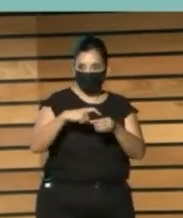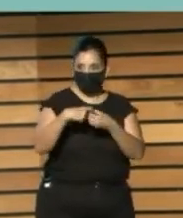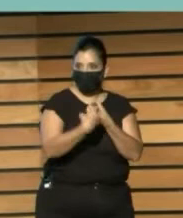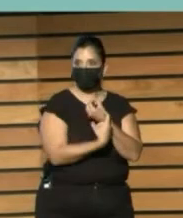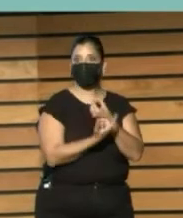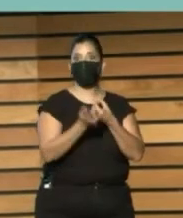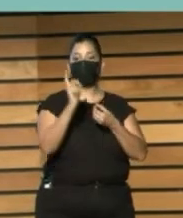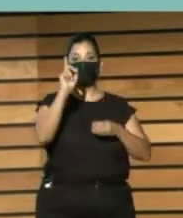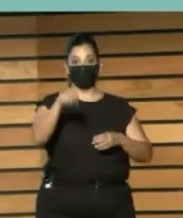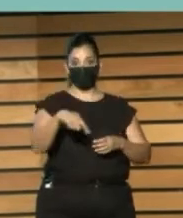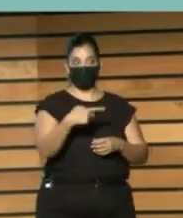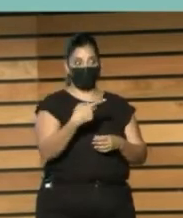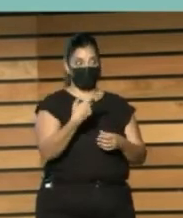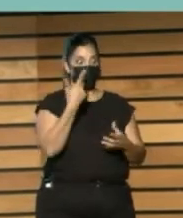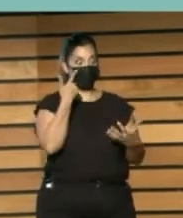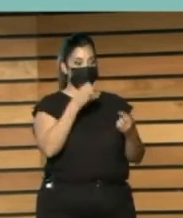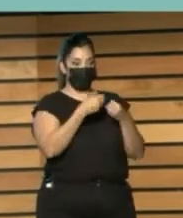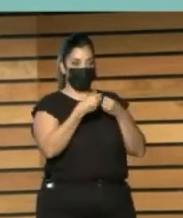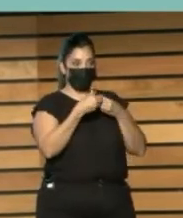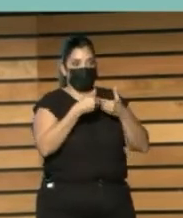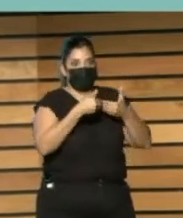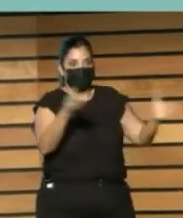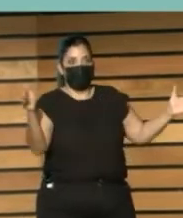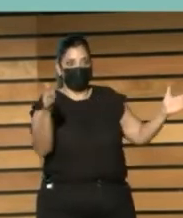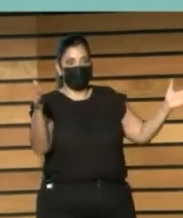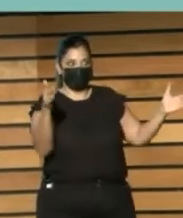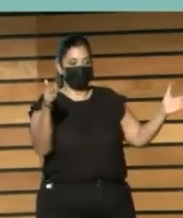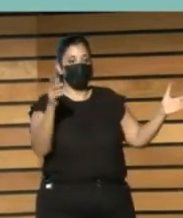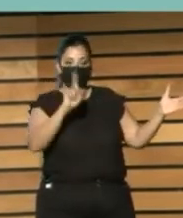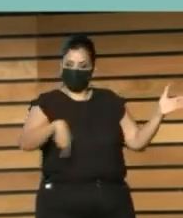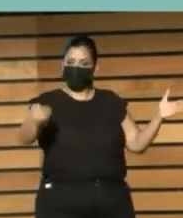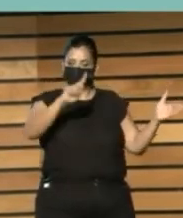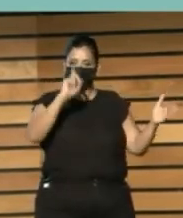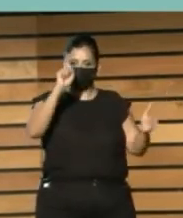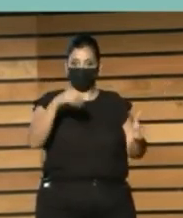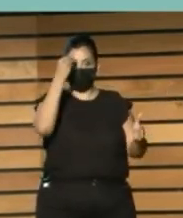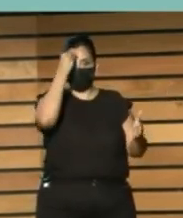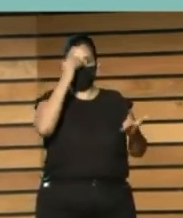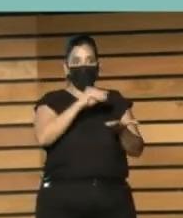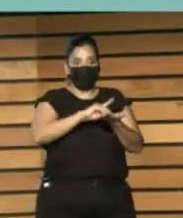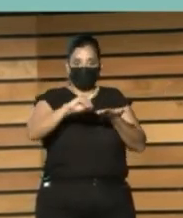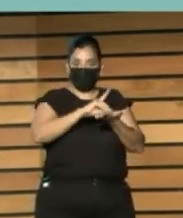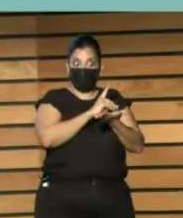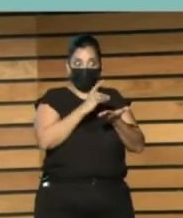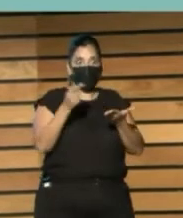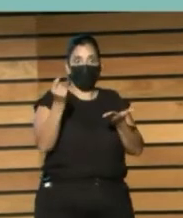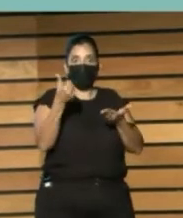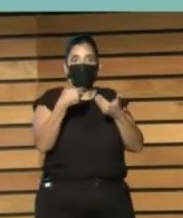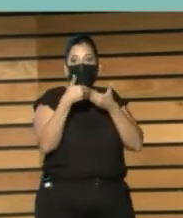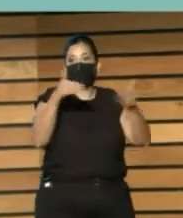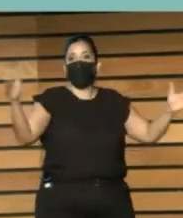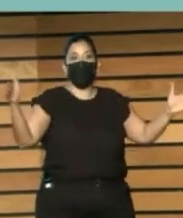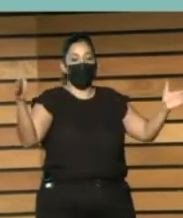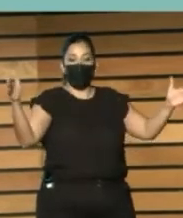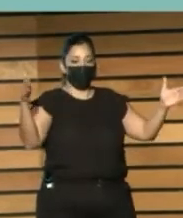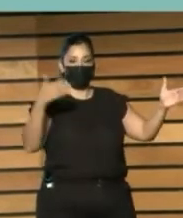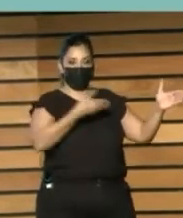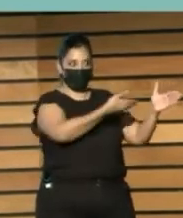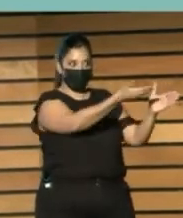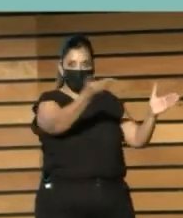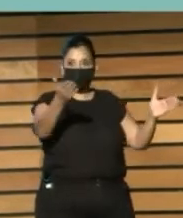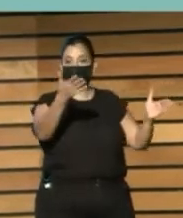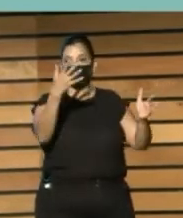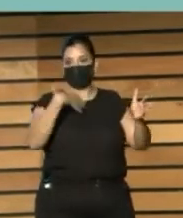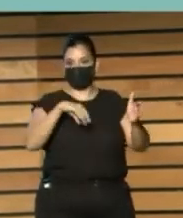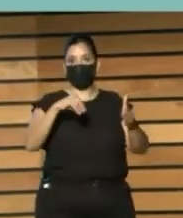Y eso era Lo que creíamos Que nos iba a aportar La digitalización Porque pensábamos Que esto reduciría El umbral Entre